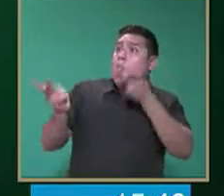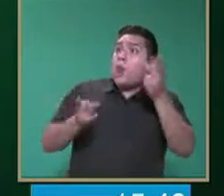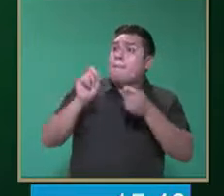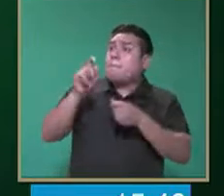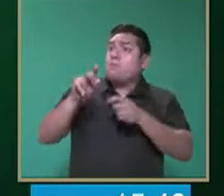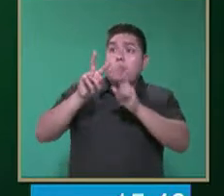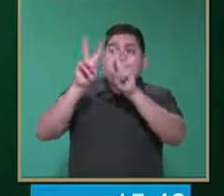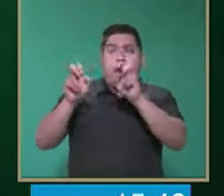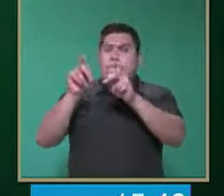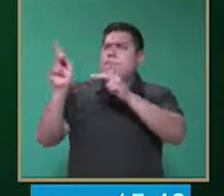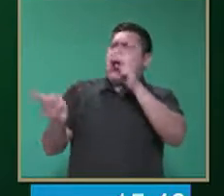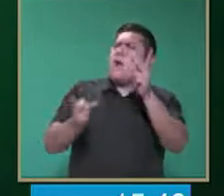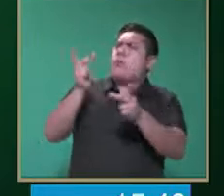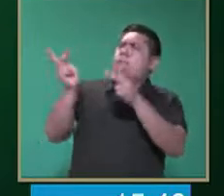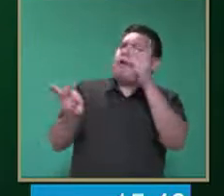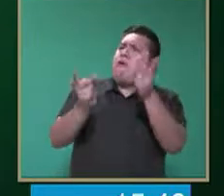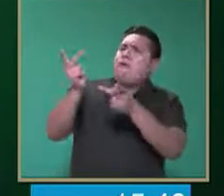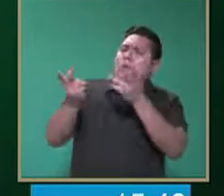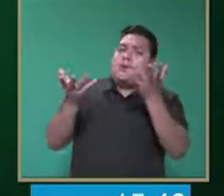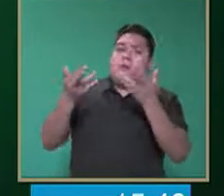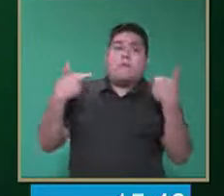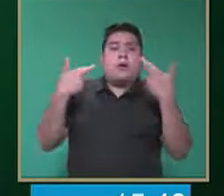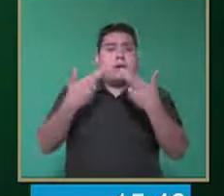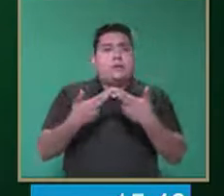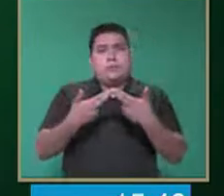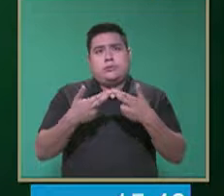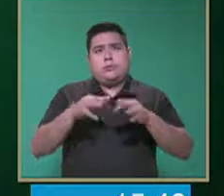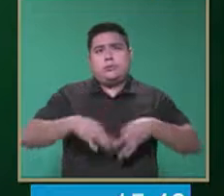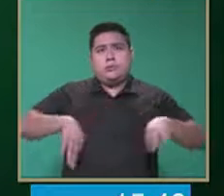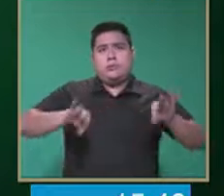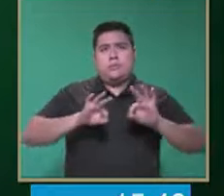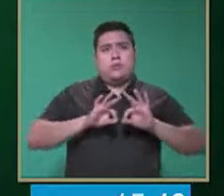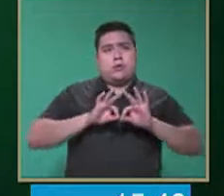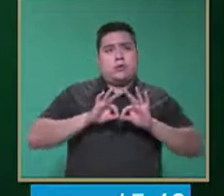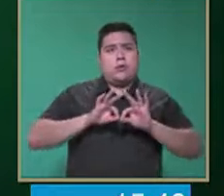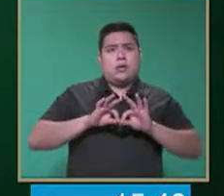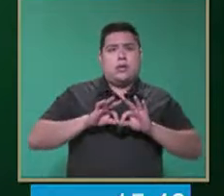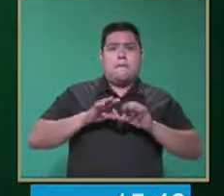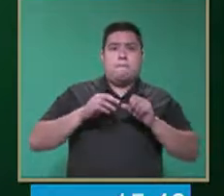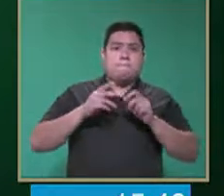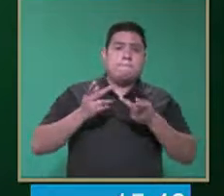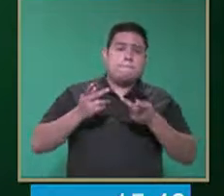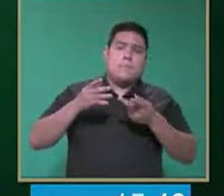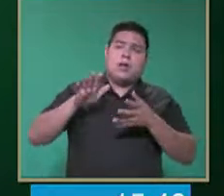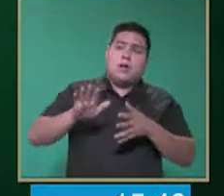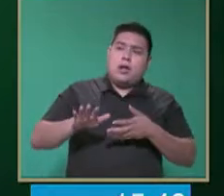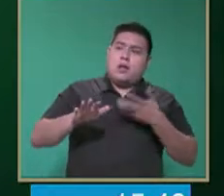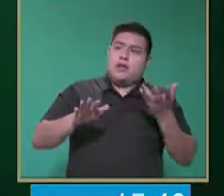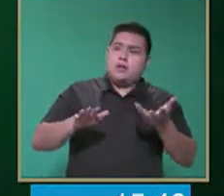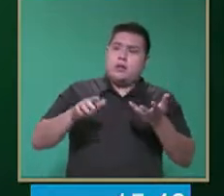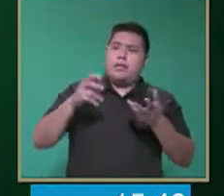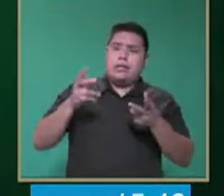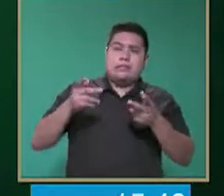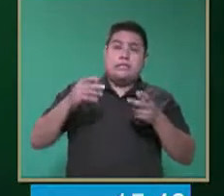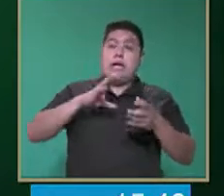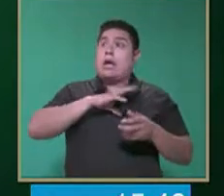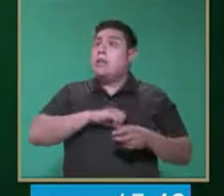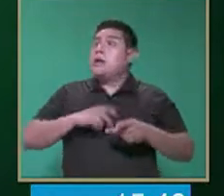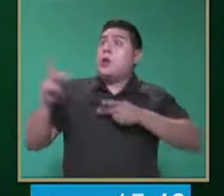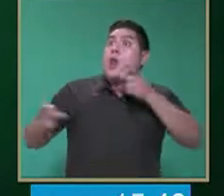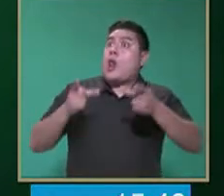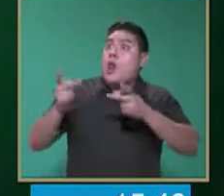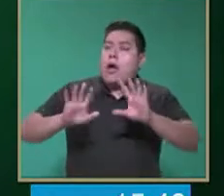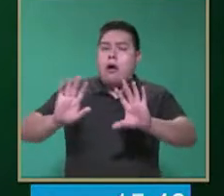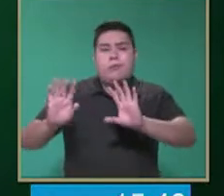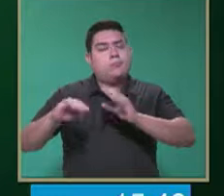tema. Entonces nosotros como docentes tenemos que ir distrayendo de esa obsesión que presenta hacia